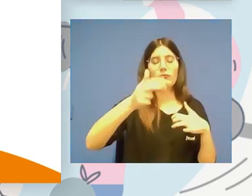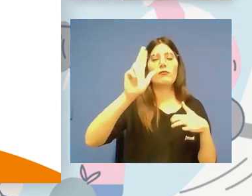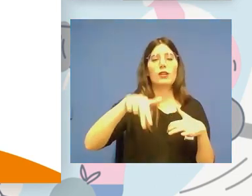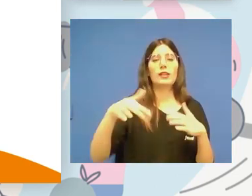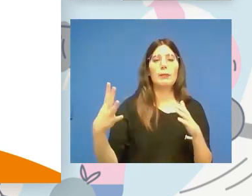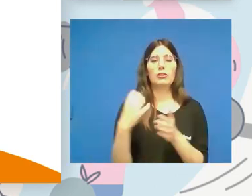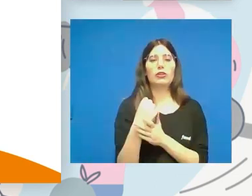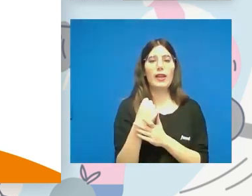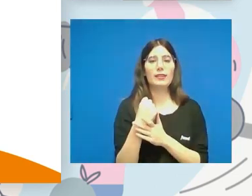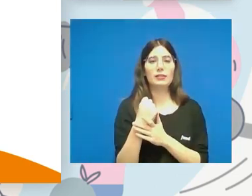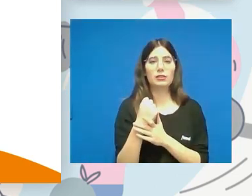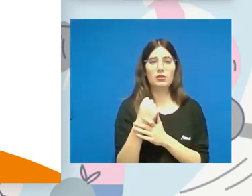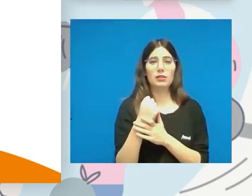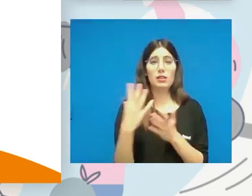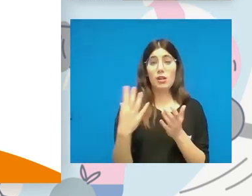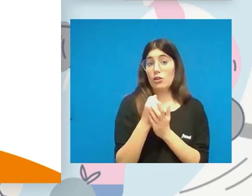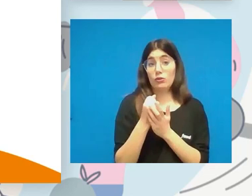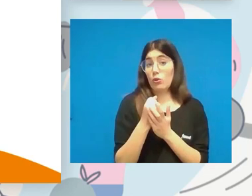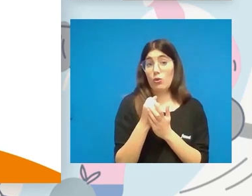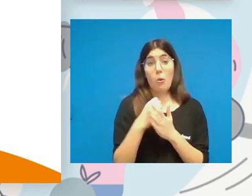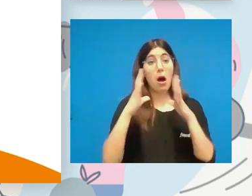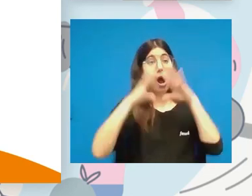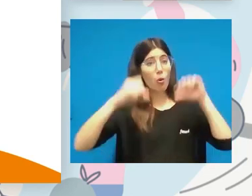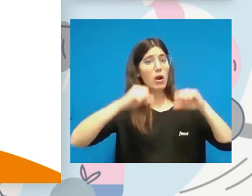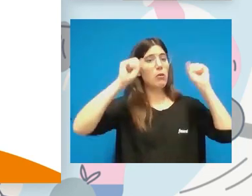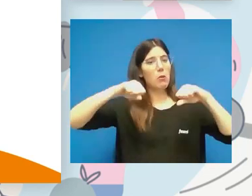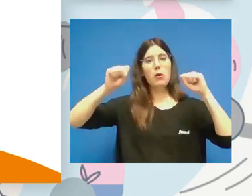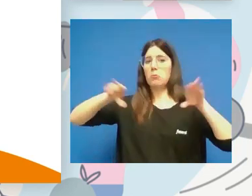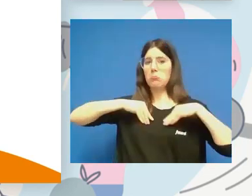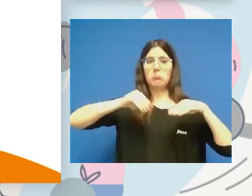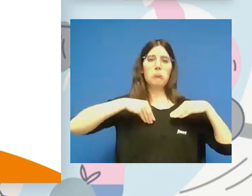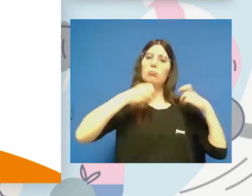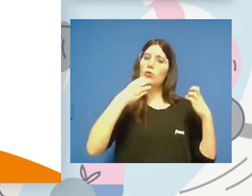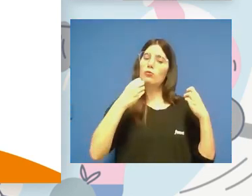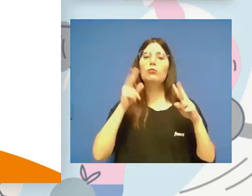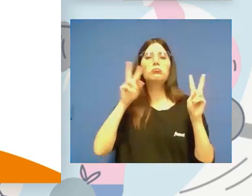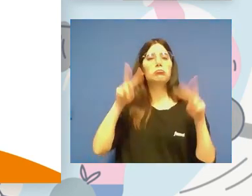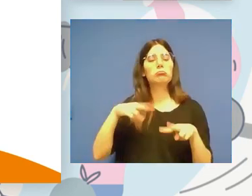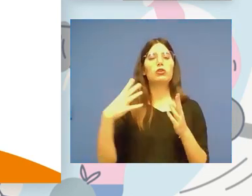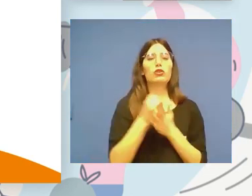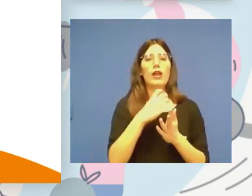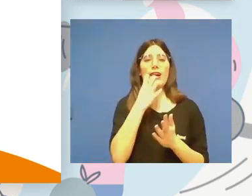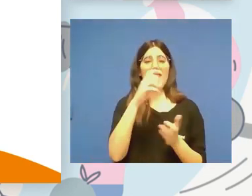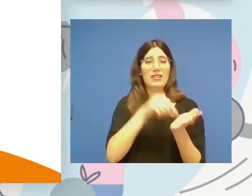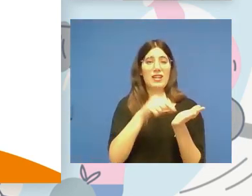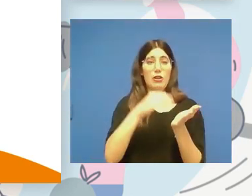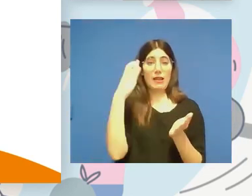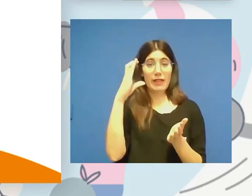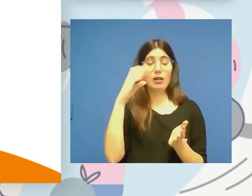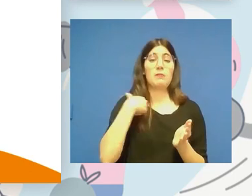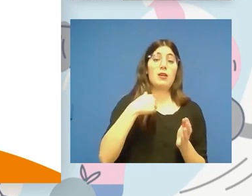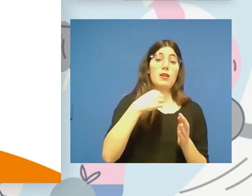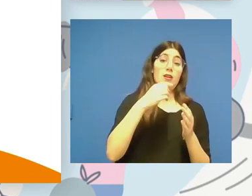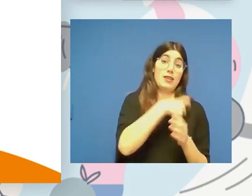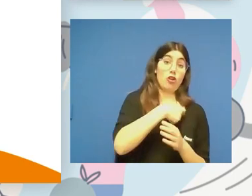los beneplácitos o con todas las reivindicaciones que planteábamos desde el Comité Paralímpico Español, desde el CERMI y desde las federaciones